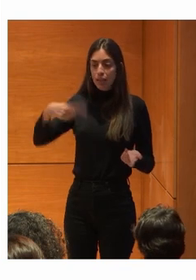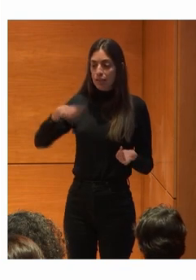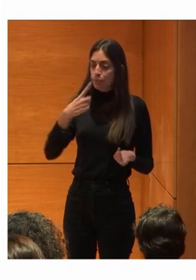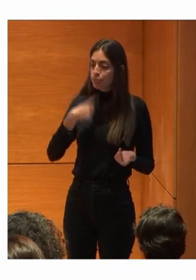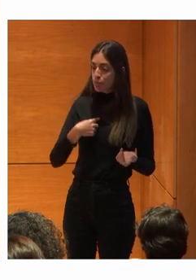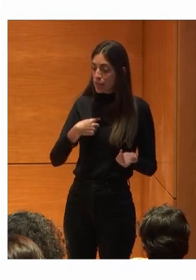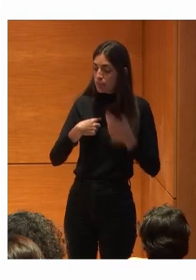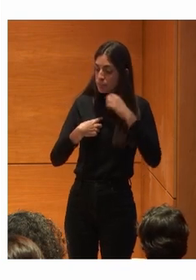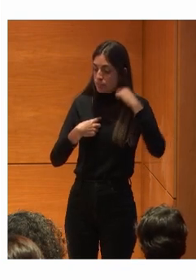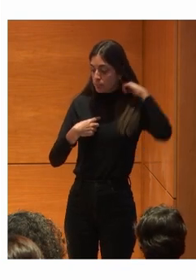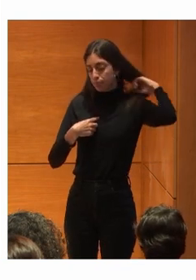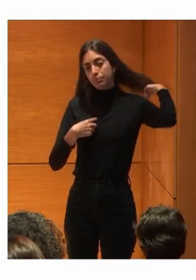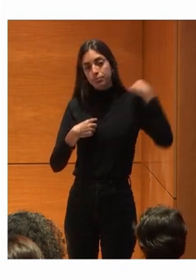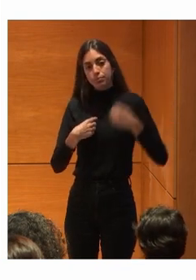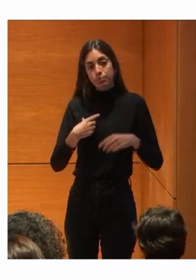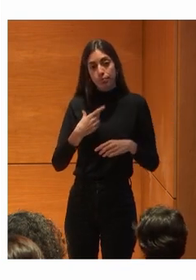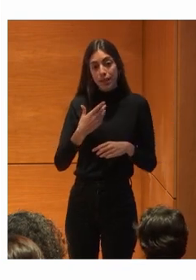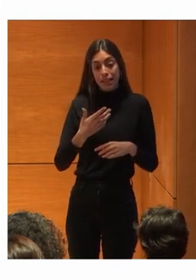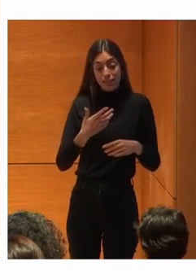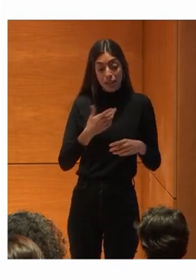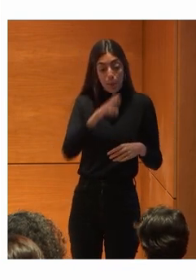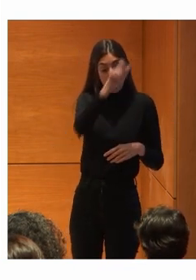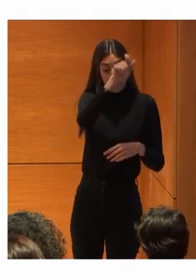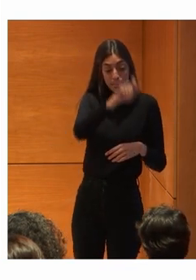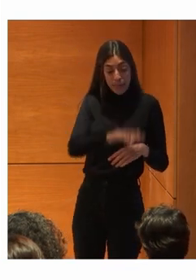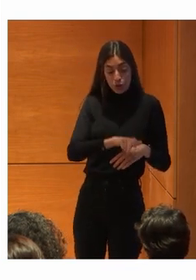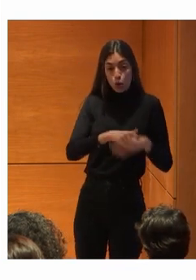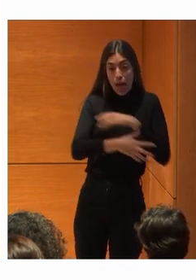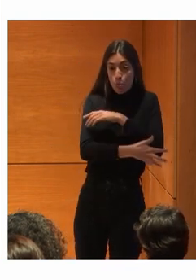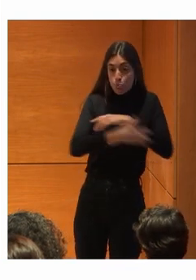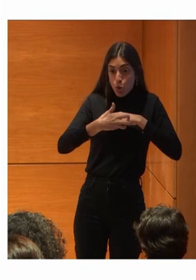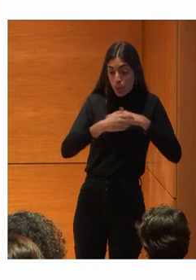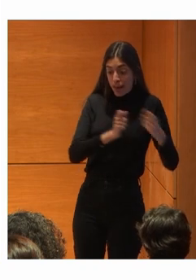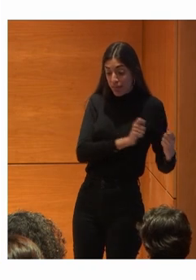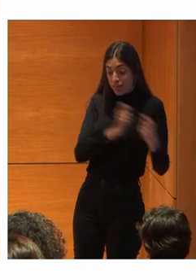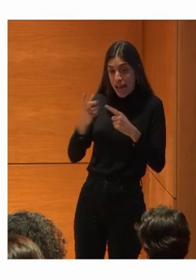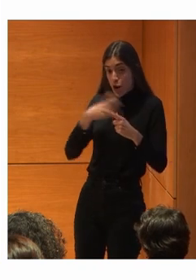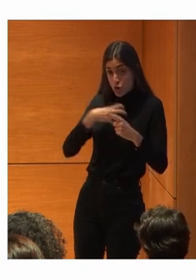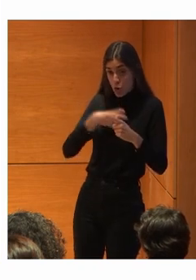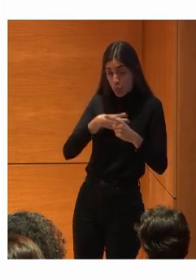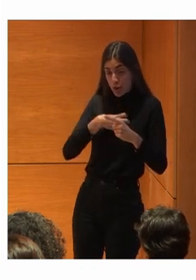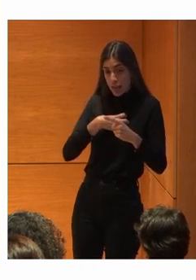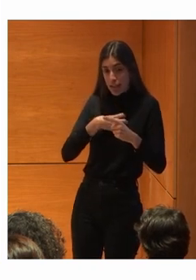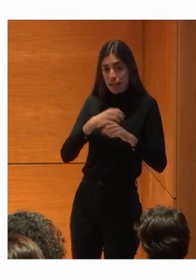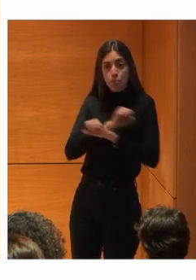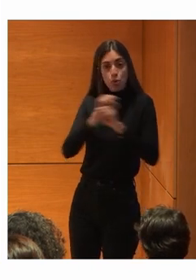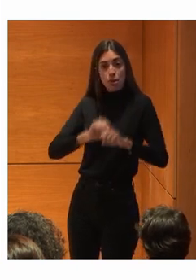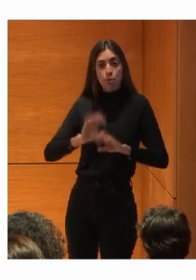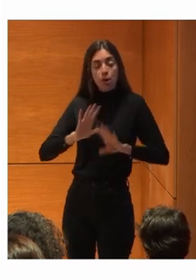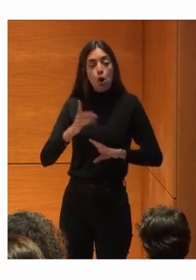No hay Rico No hay pobre Que no pueda dar Ni rico Que no pueda recibir